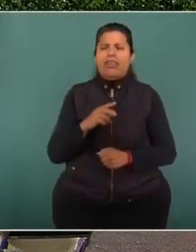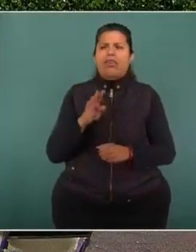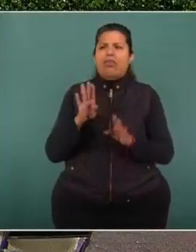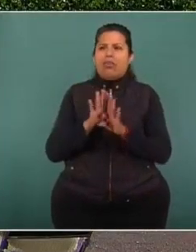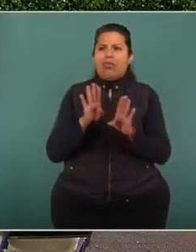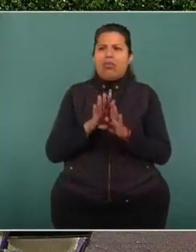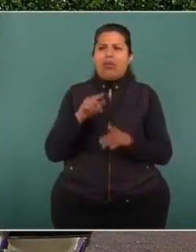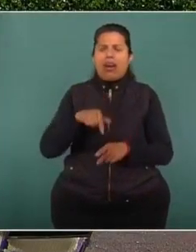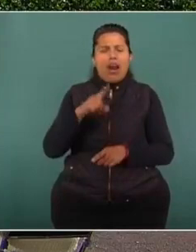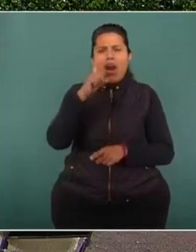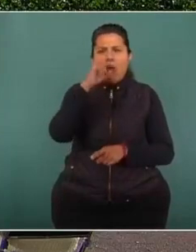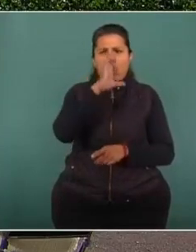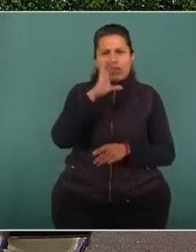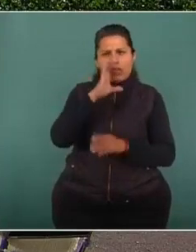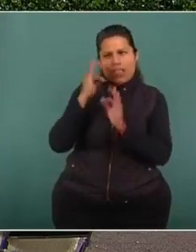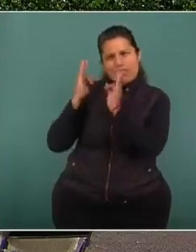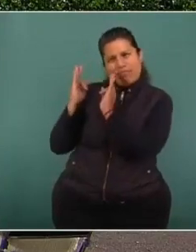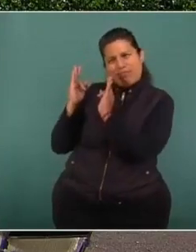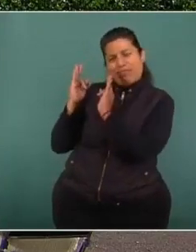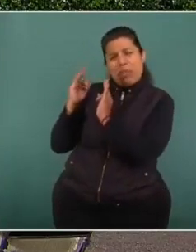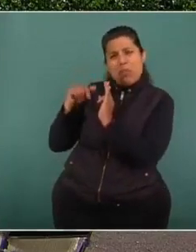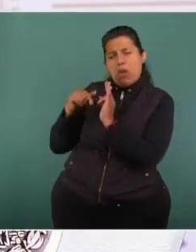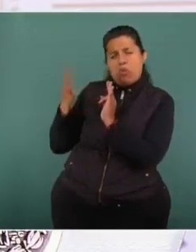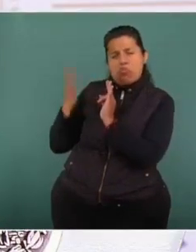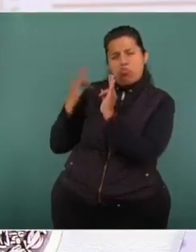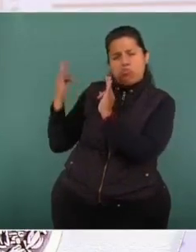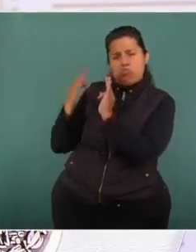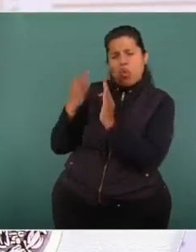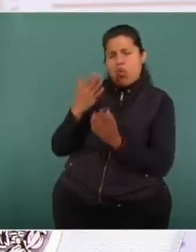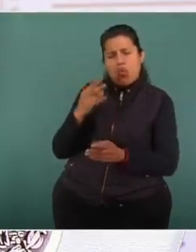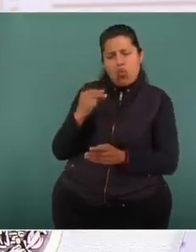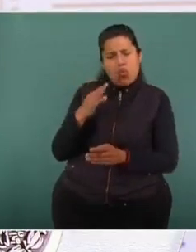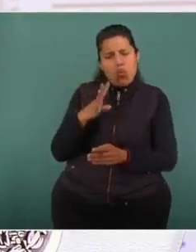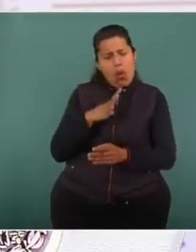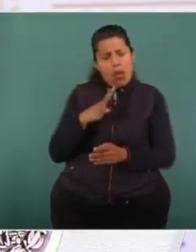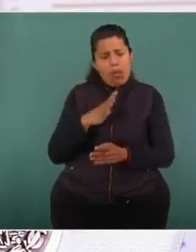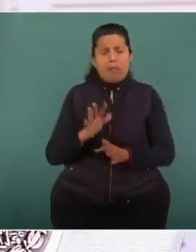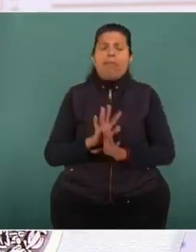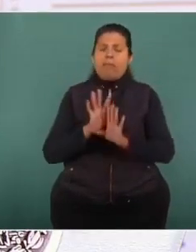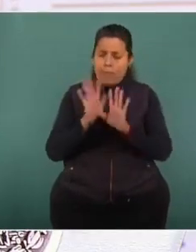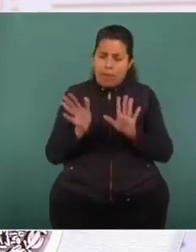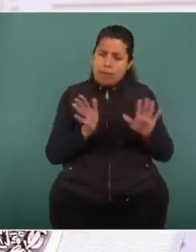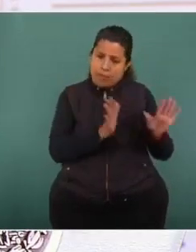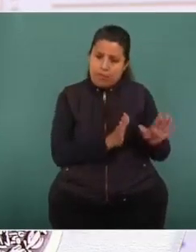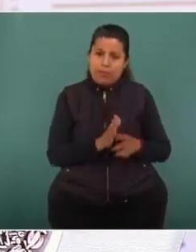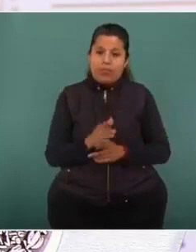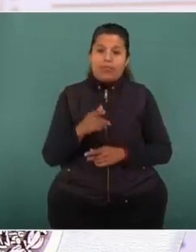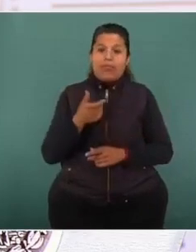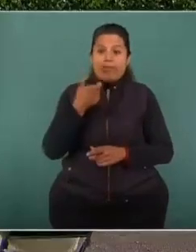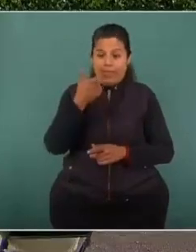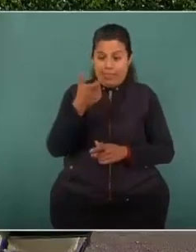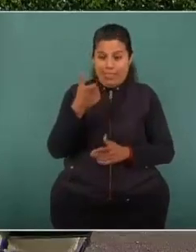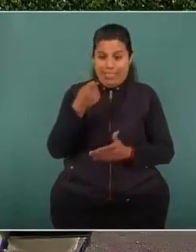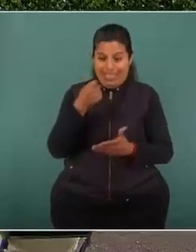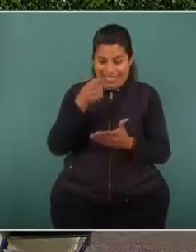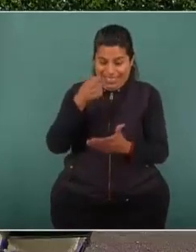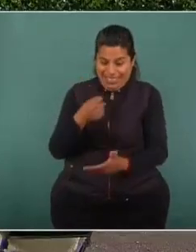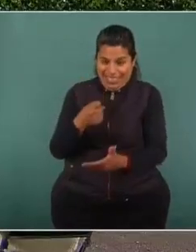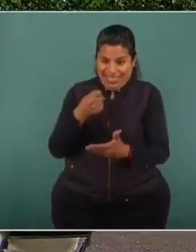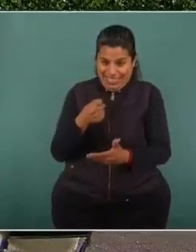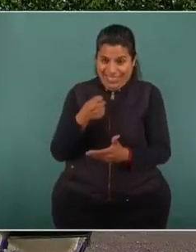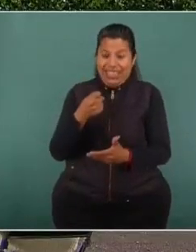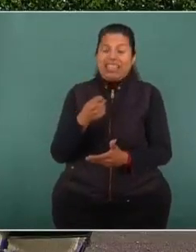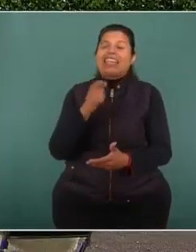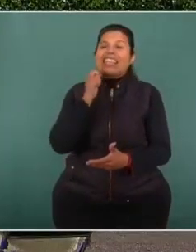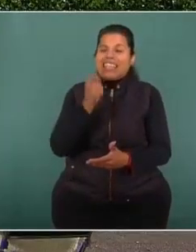Salamanca o Aguascalientes, pero se encuentra inactivo. Estos son la que sigue, recursos federales de seguridad que se